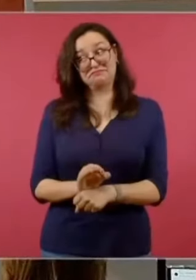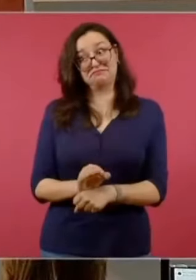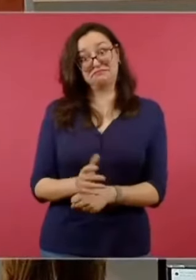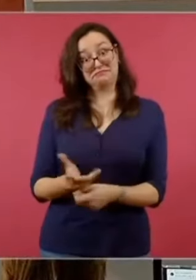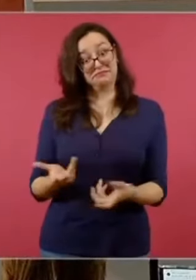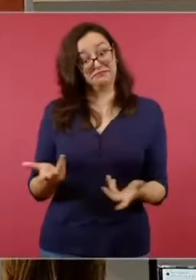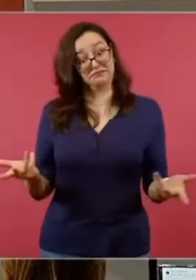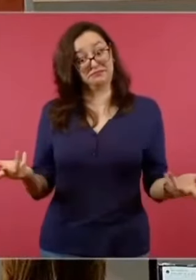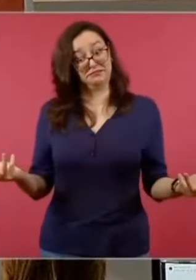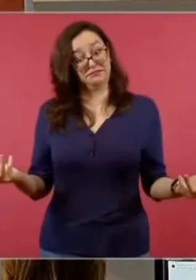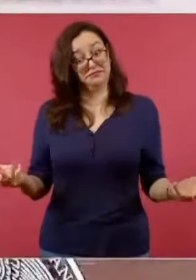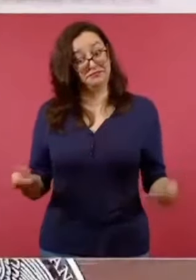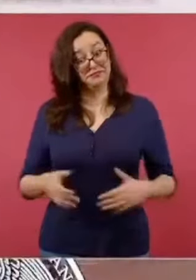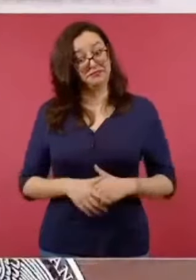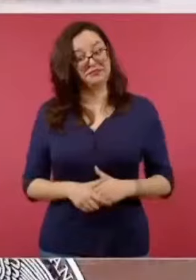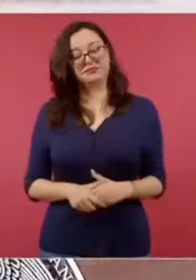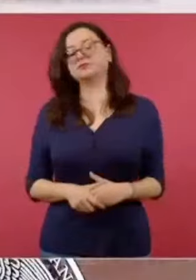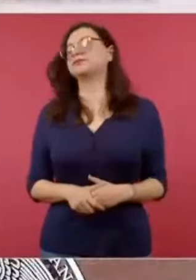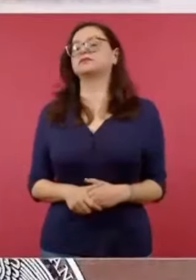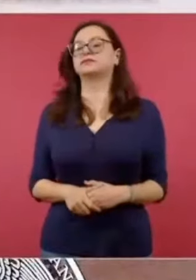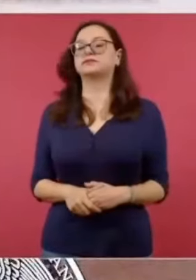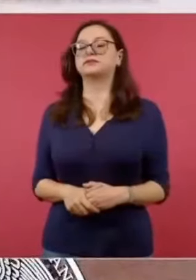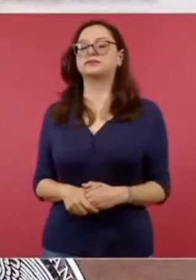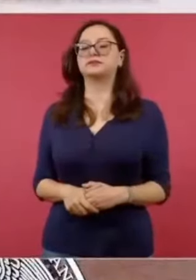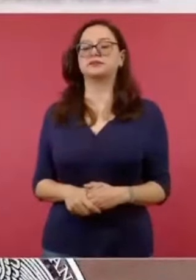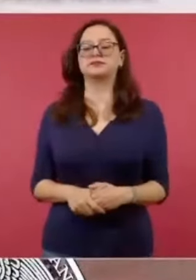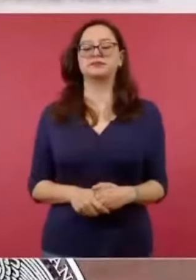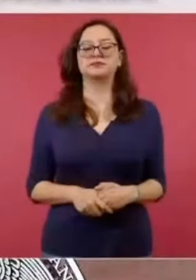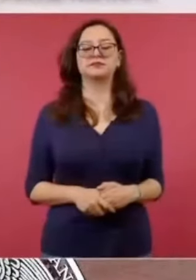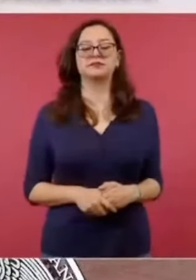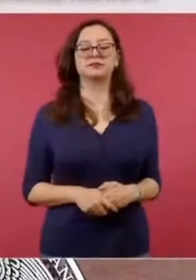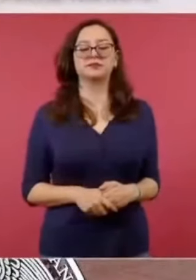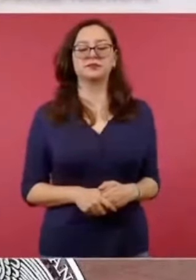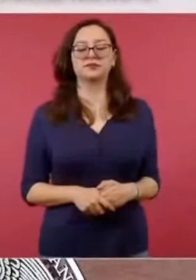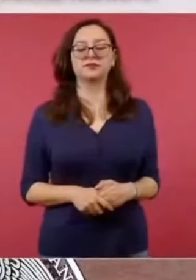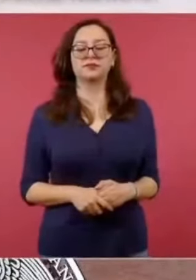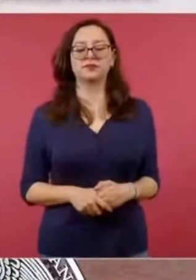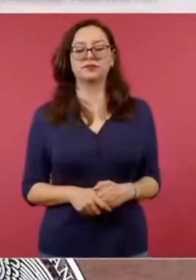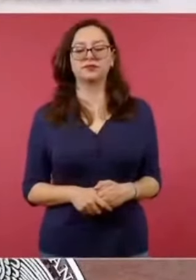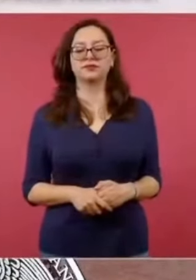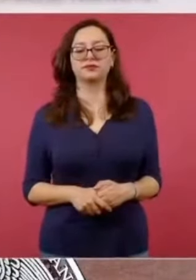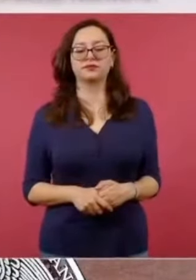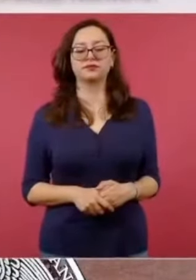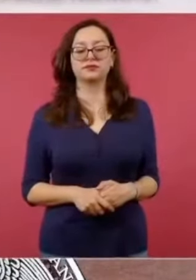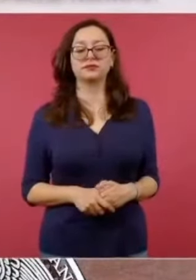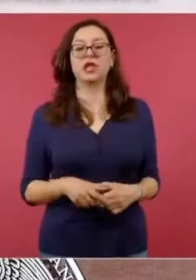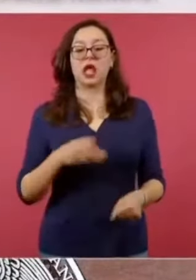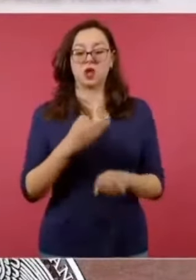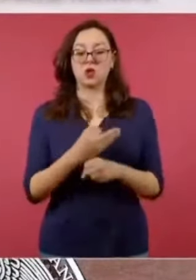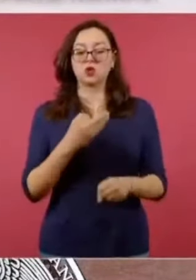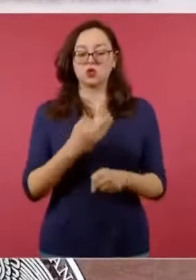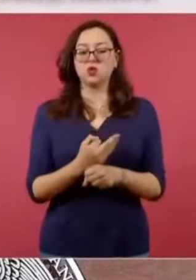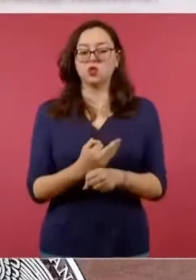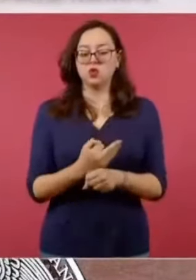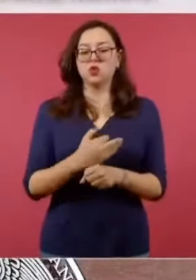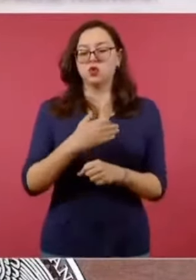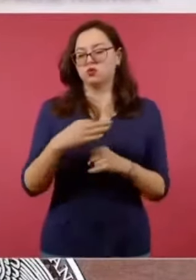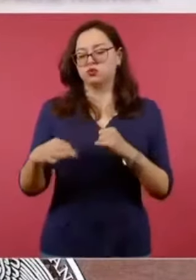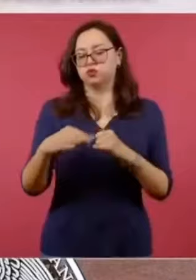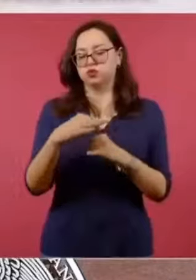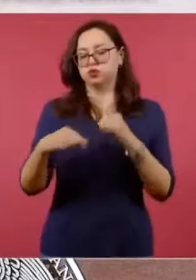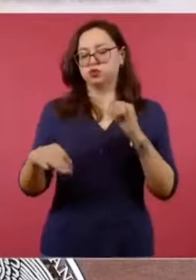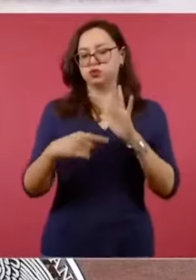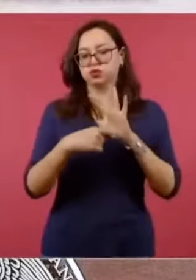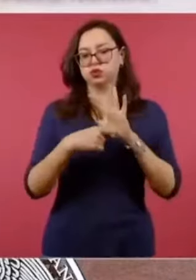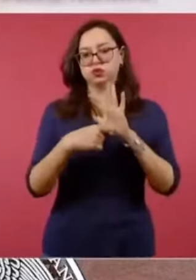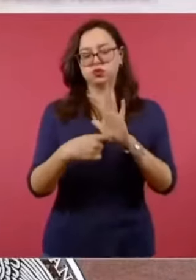Vamos ya casi al final de esta sección porque queremos mostrarles algo que es un botón de muestra al